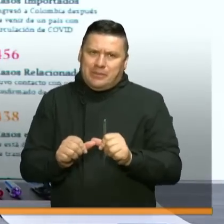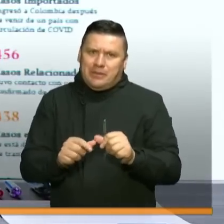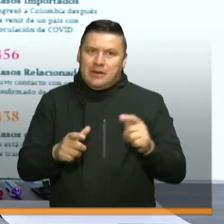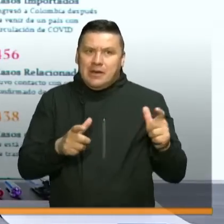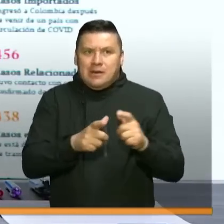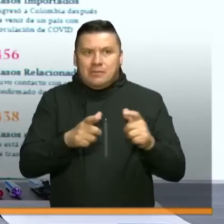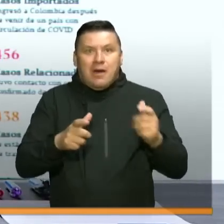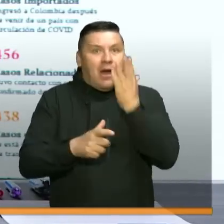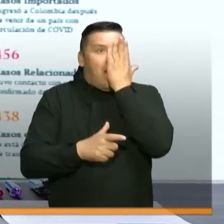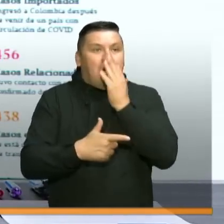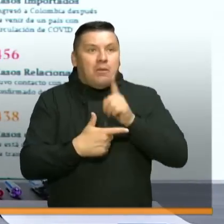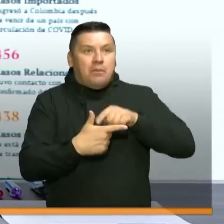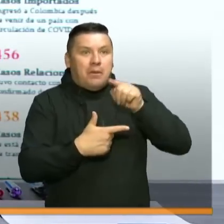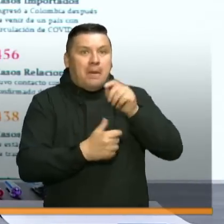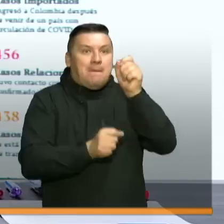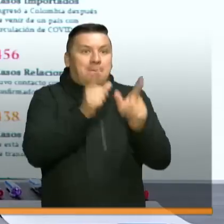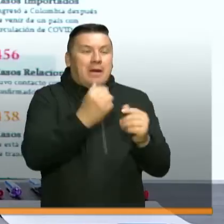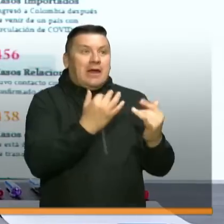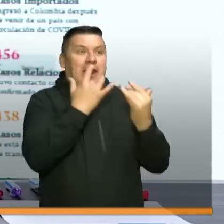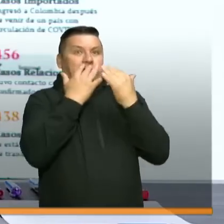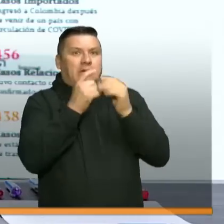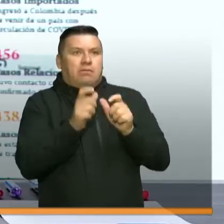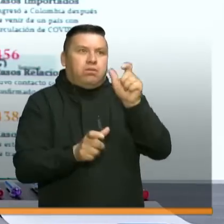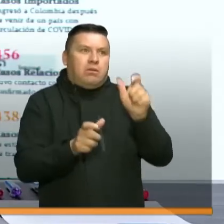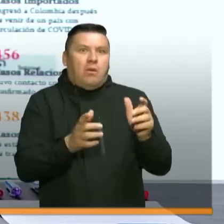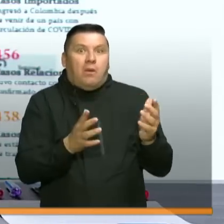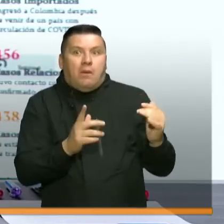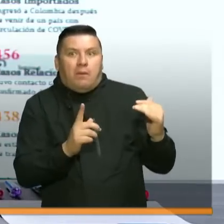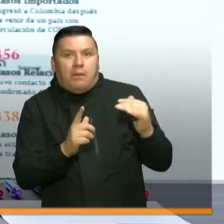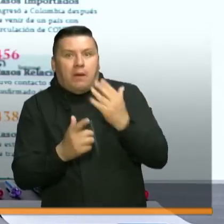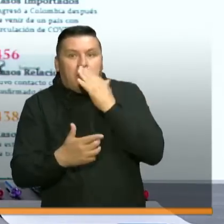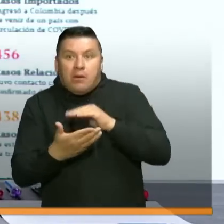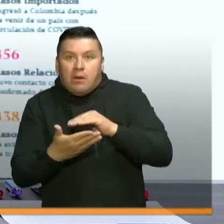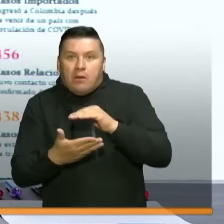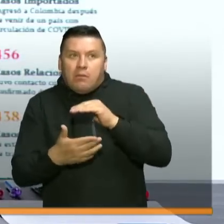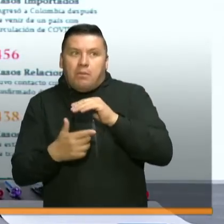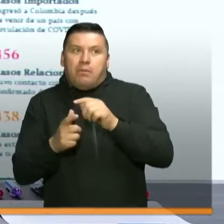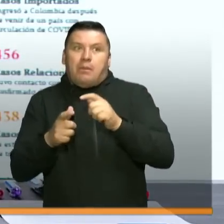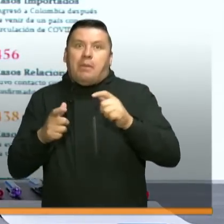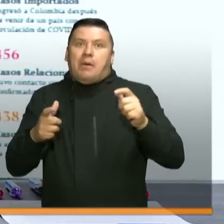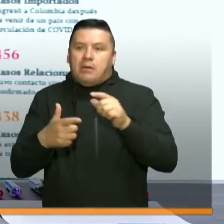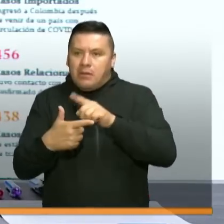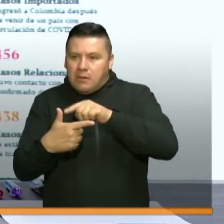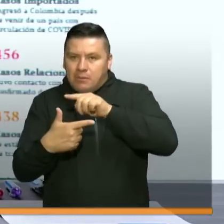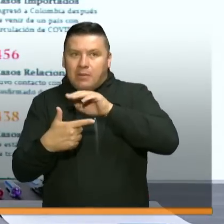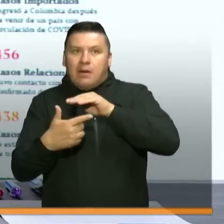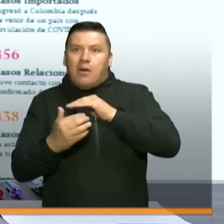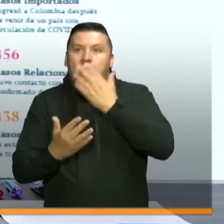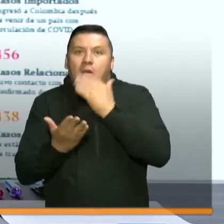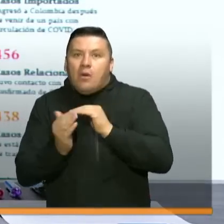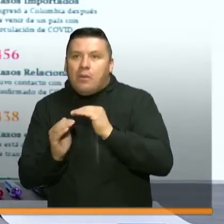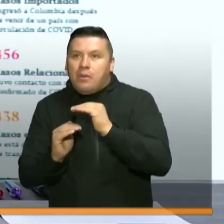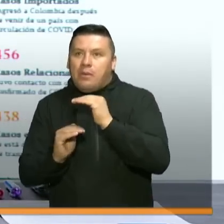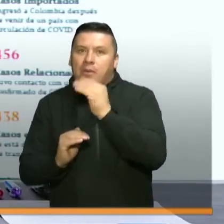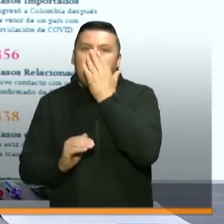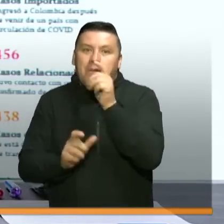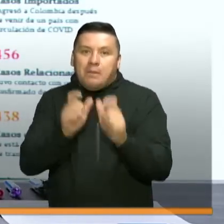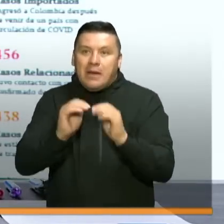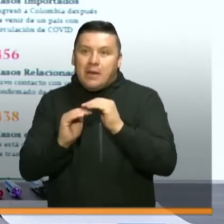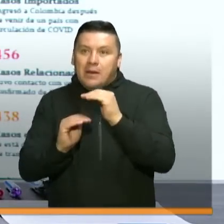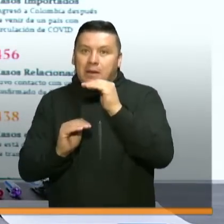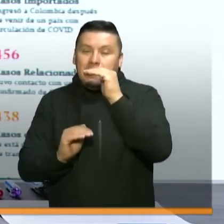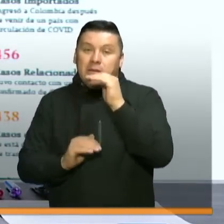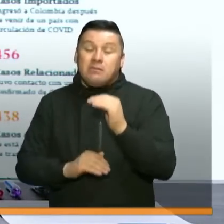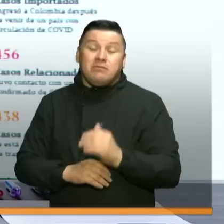sería una buena indicación. Pero además creo que lo pertinente en la pregunta que tú estás haciendo es que si haya una